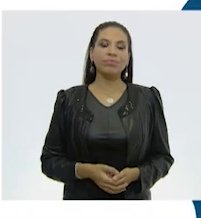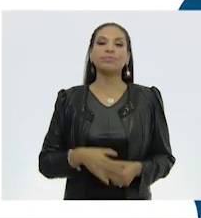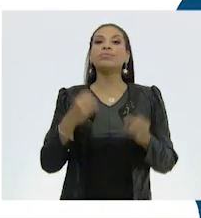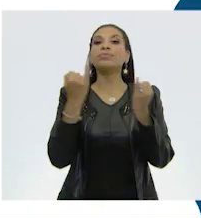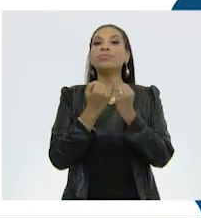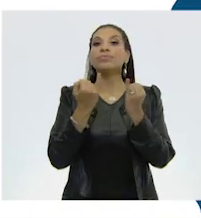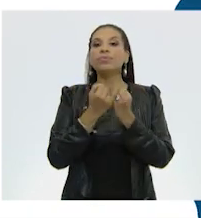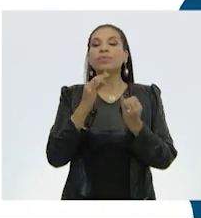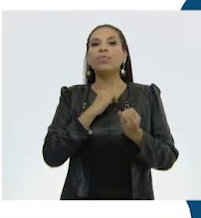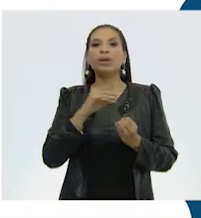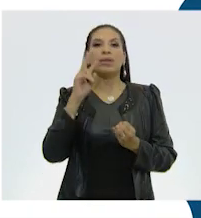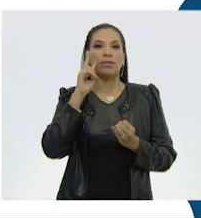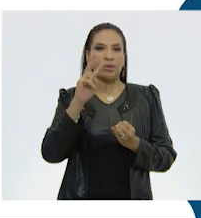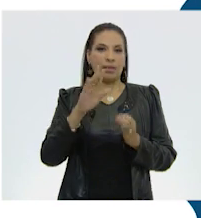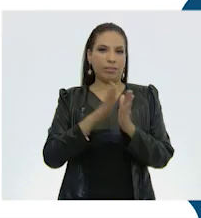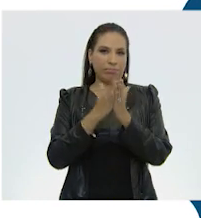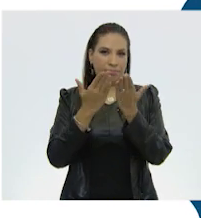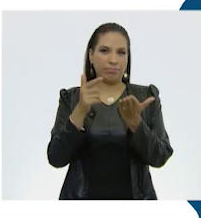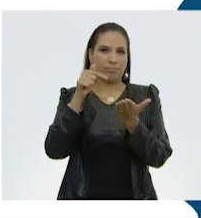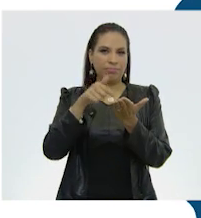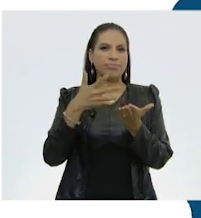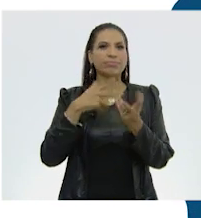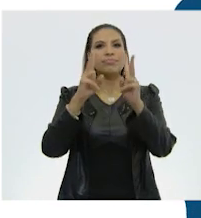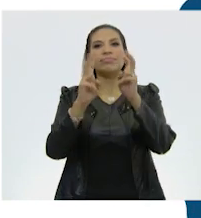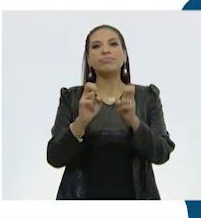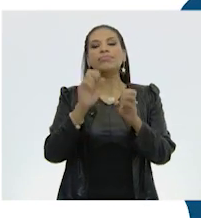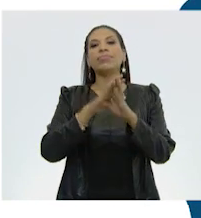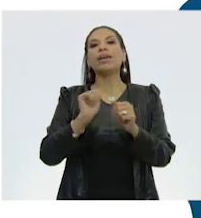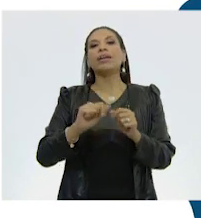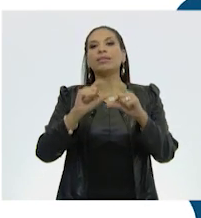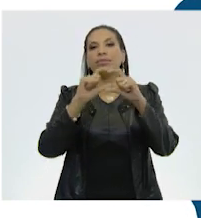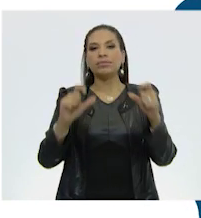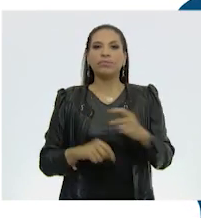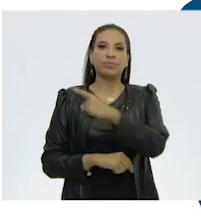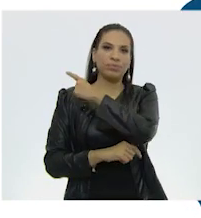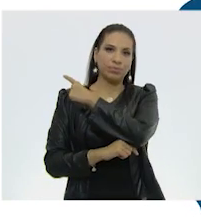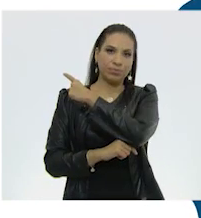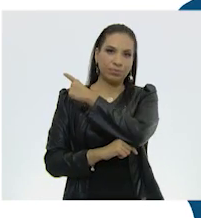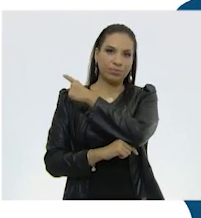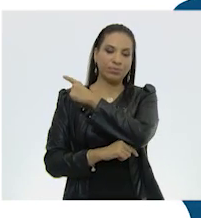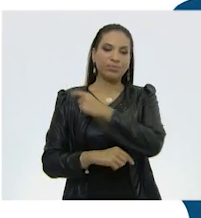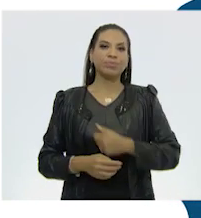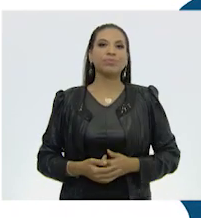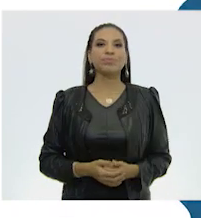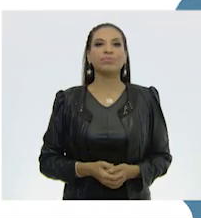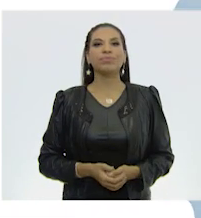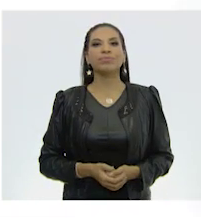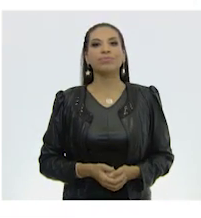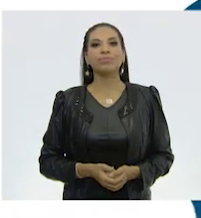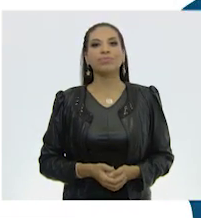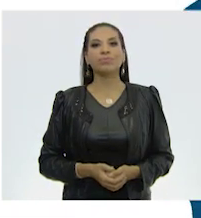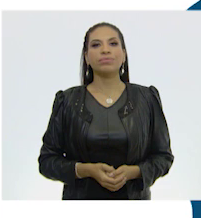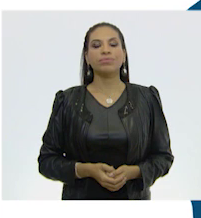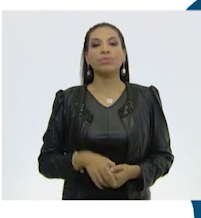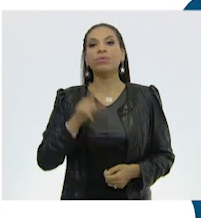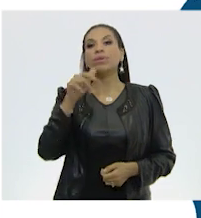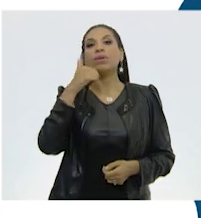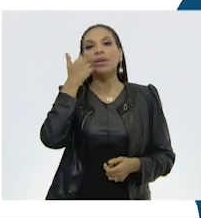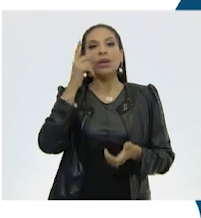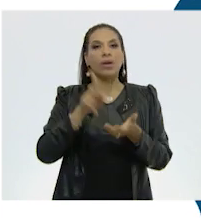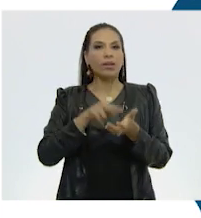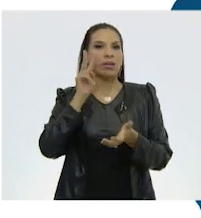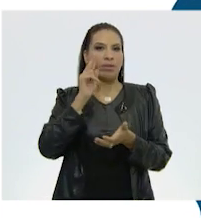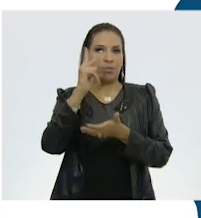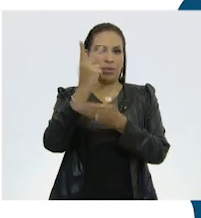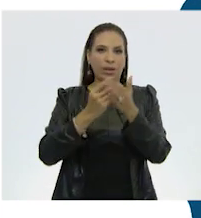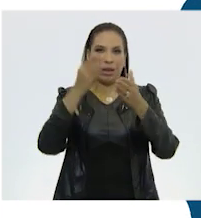También puedes encontrar los libros de texto en la página con alitec.cep.gov.mx. Si quieres volver